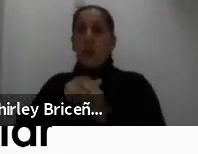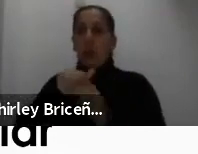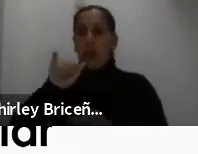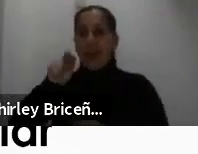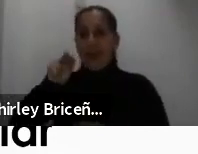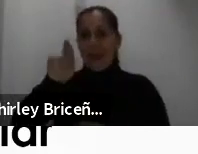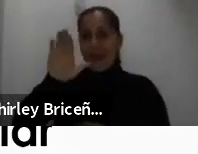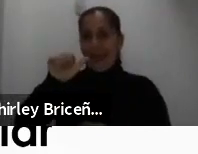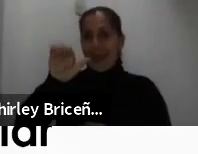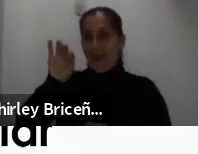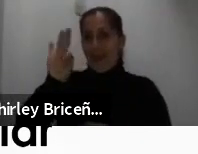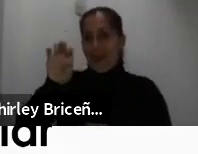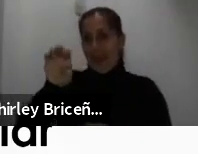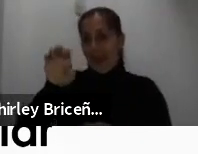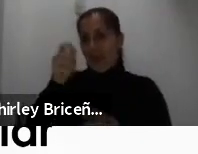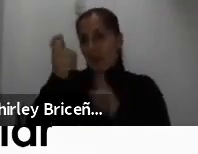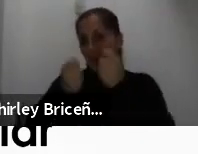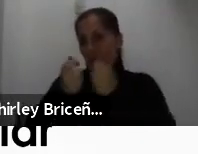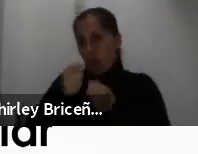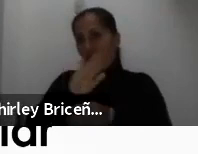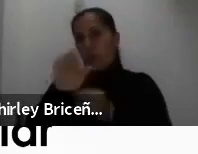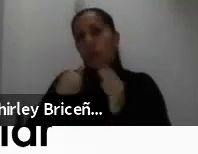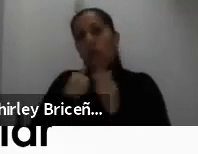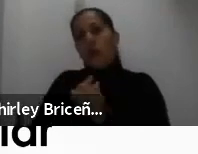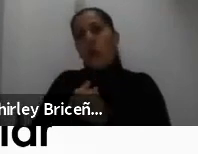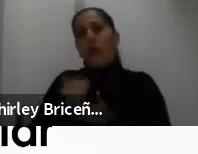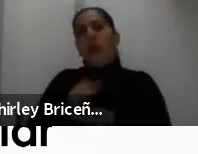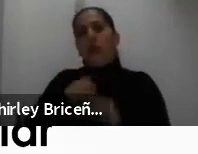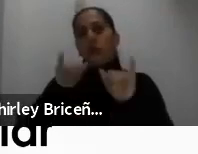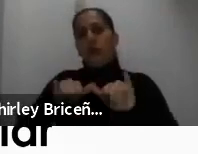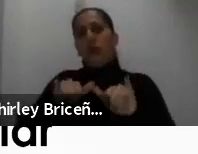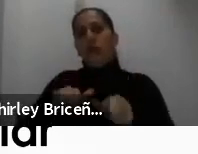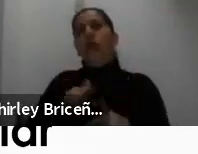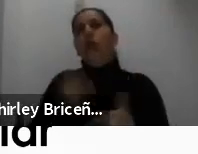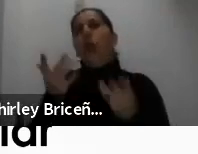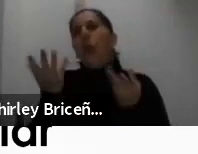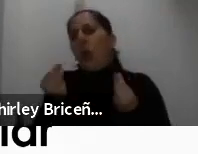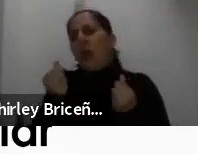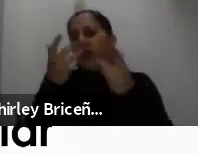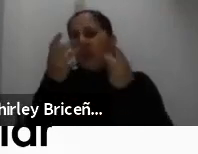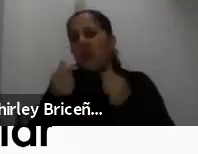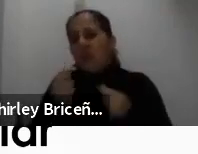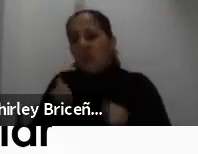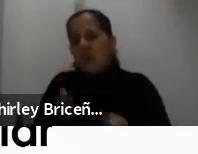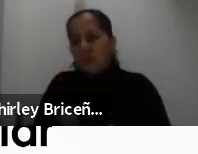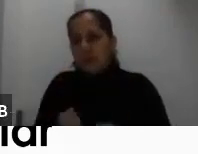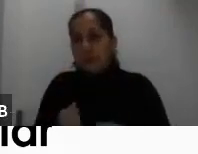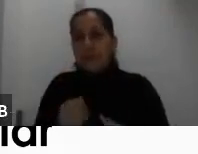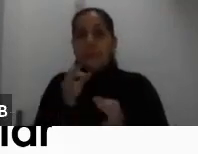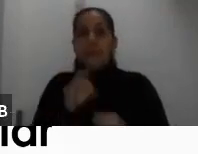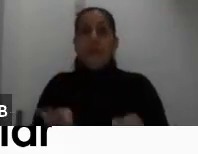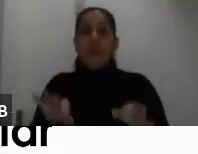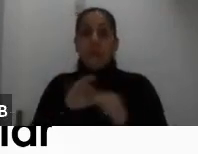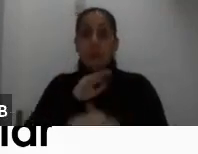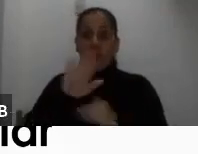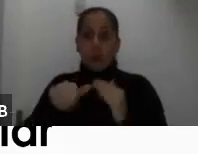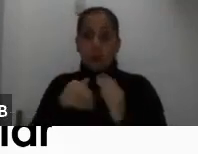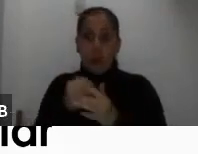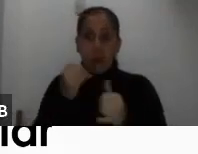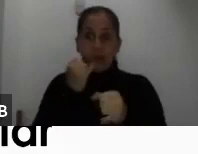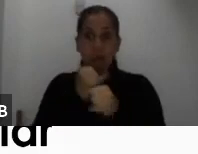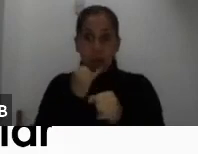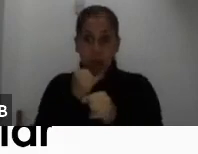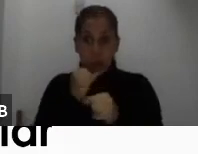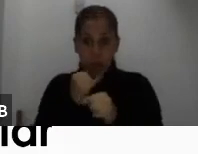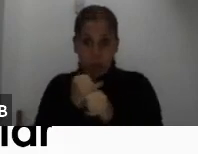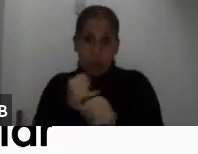listado de beneficios. Importante que muchas de estas instancias en atención a la